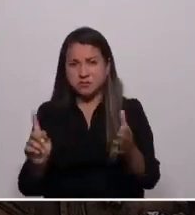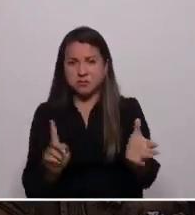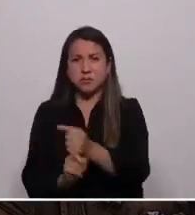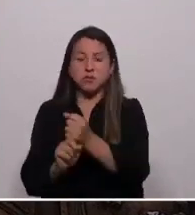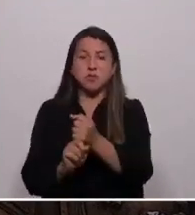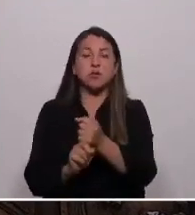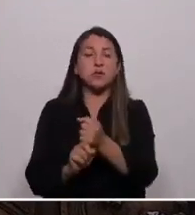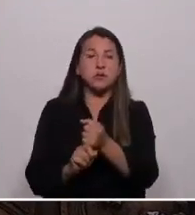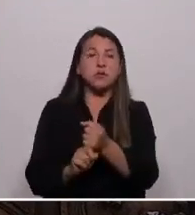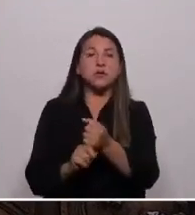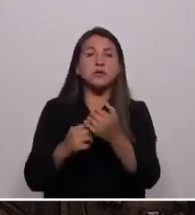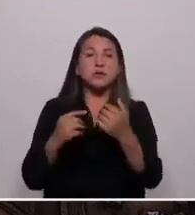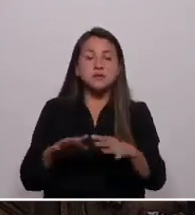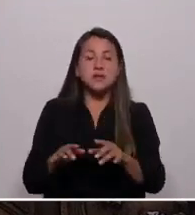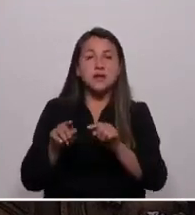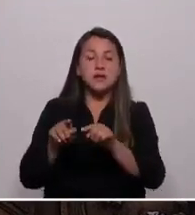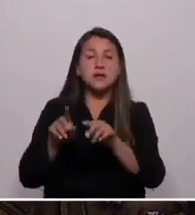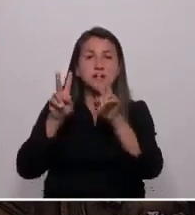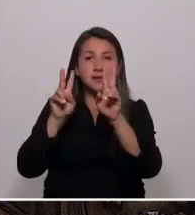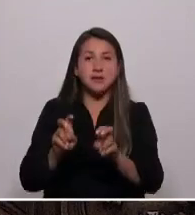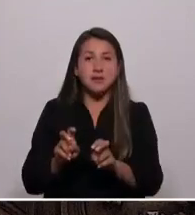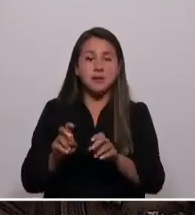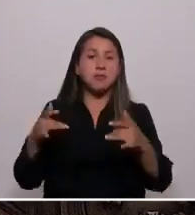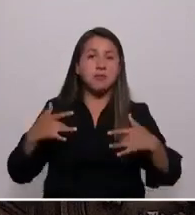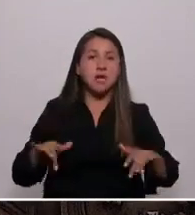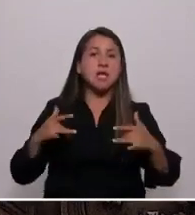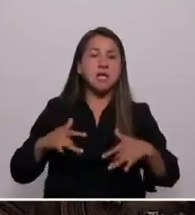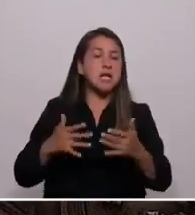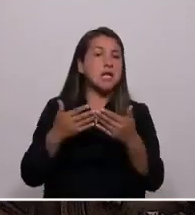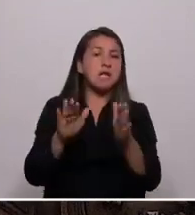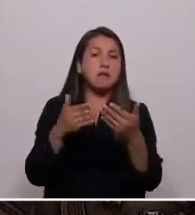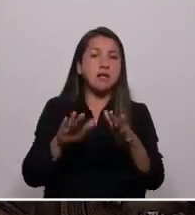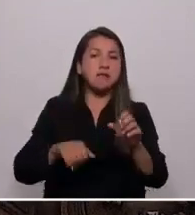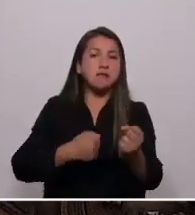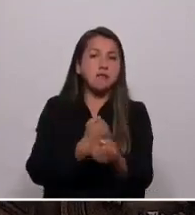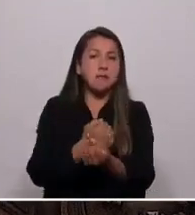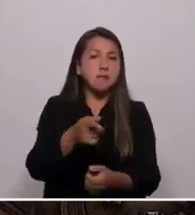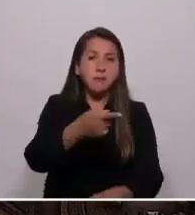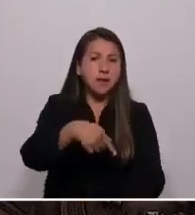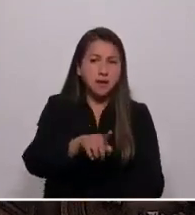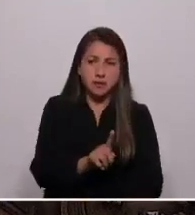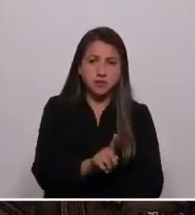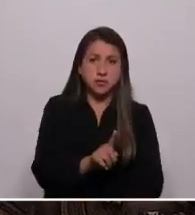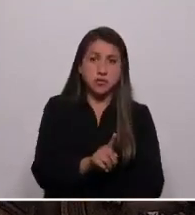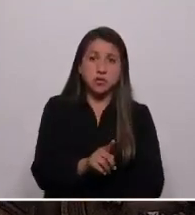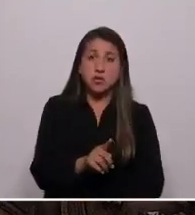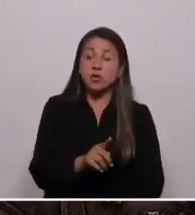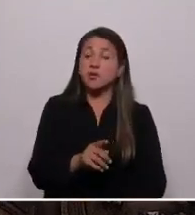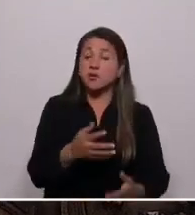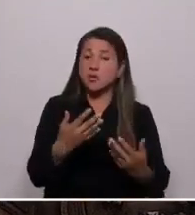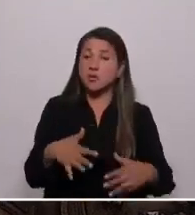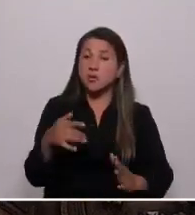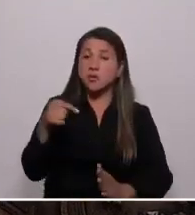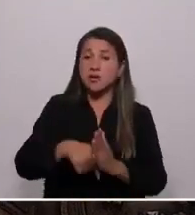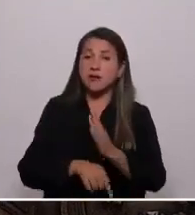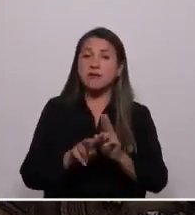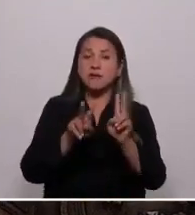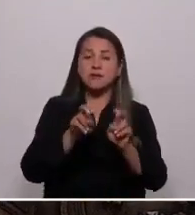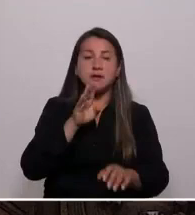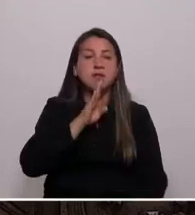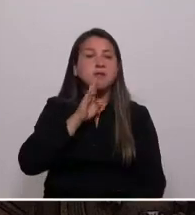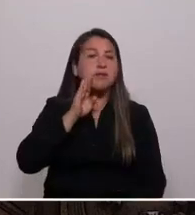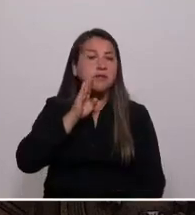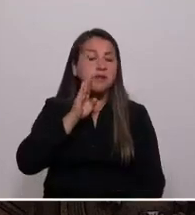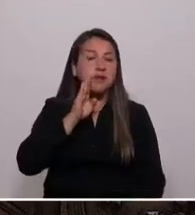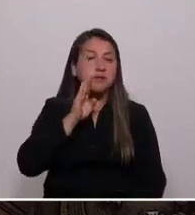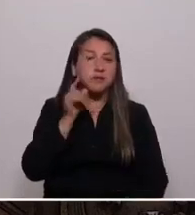atrás esta cultura institucional de impunidad que se ha establecido especialmente respecto de infracciones graves en materia de probidad. Para